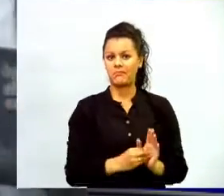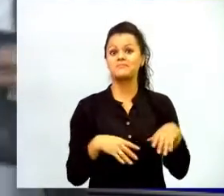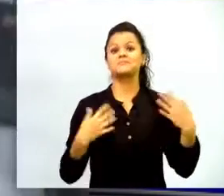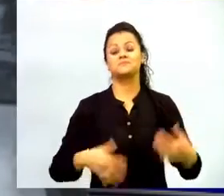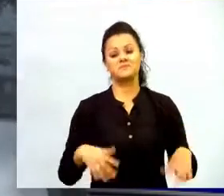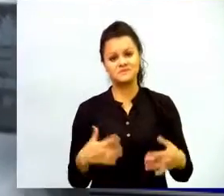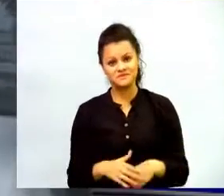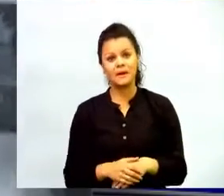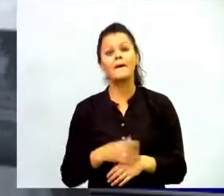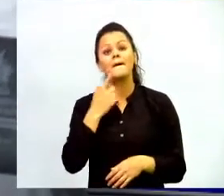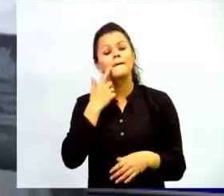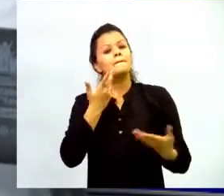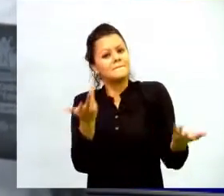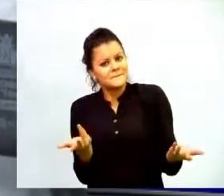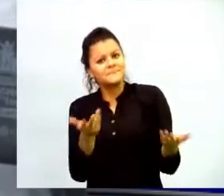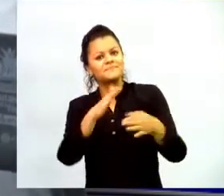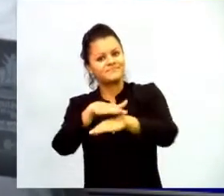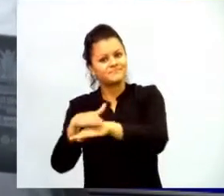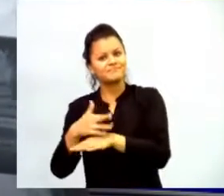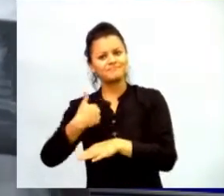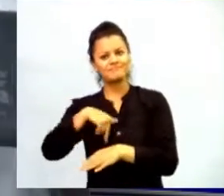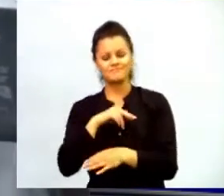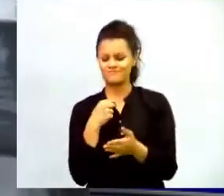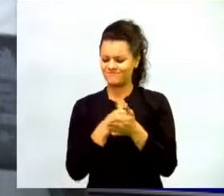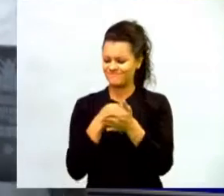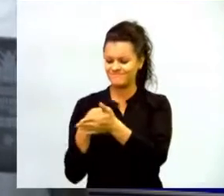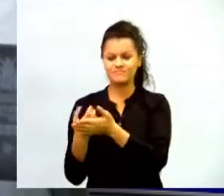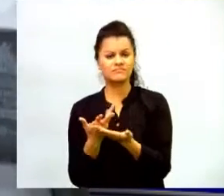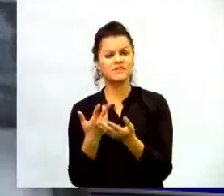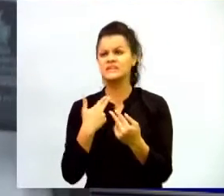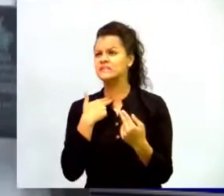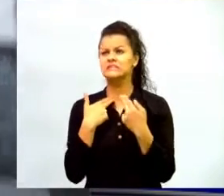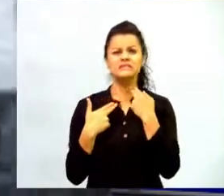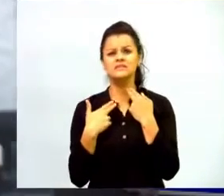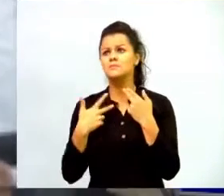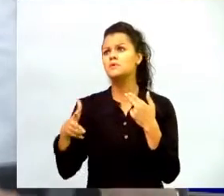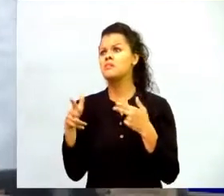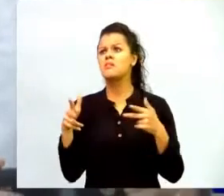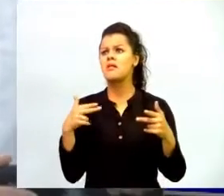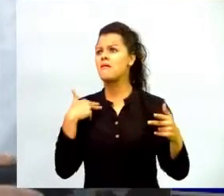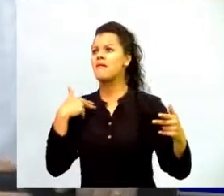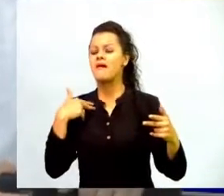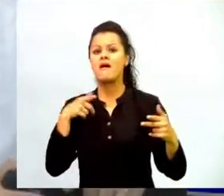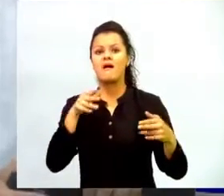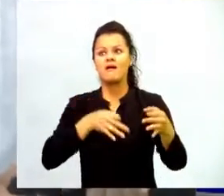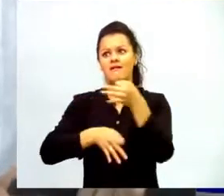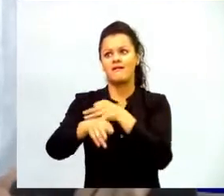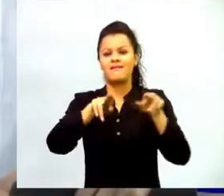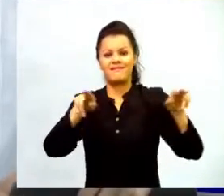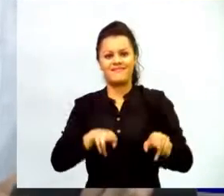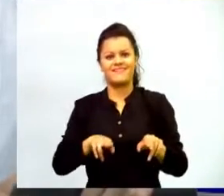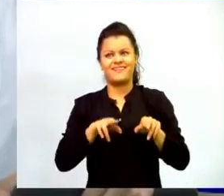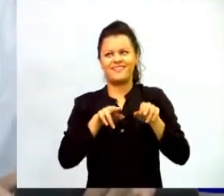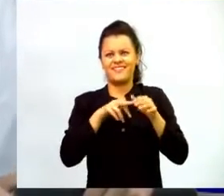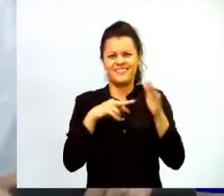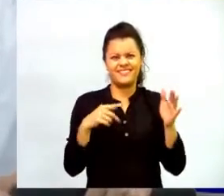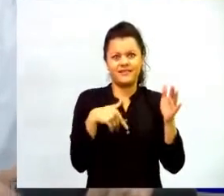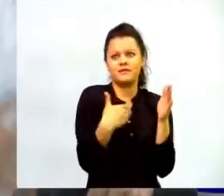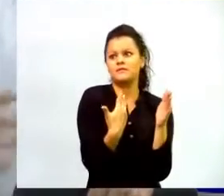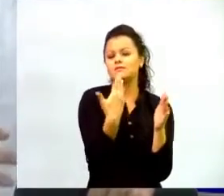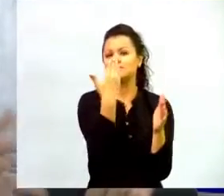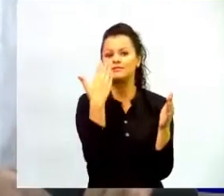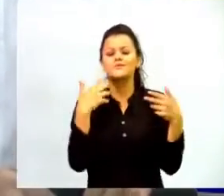tratando de llenar los huecos en tema de acceso llegando a un equipo de uso compartido así estamos logrando un mejor impacto a todos nuestros